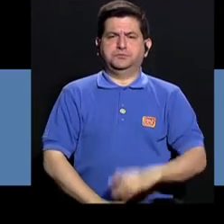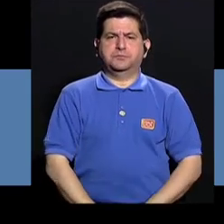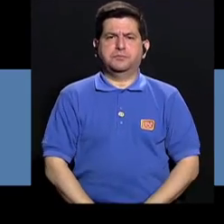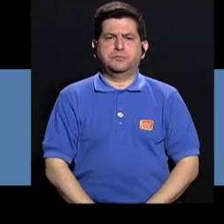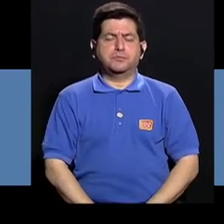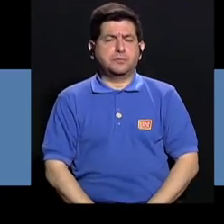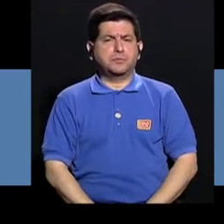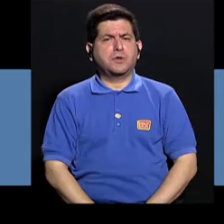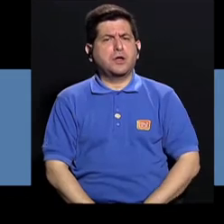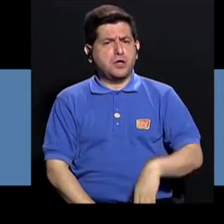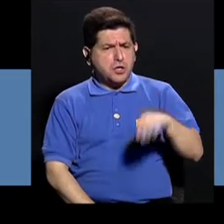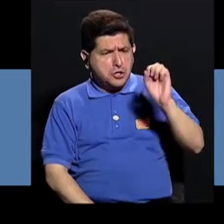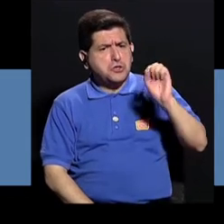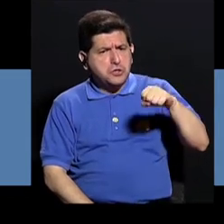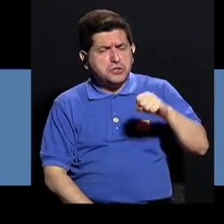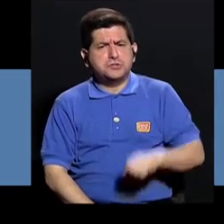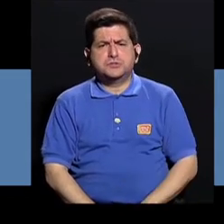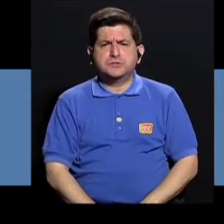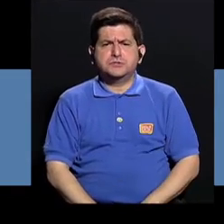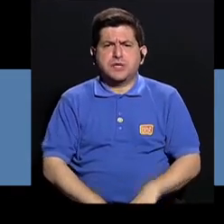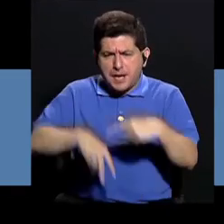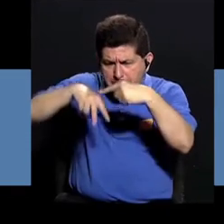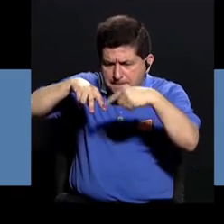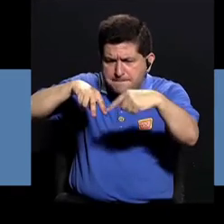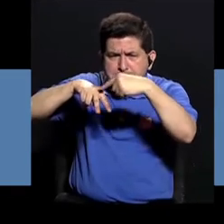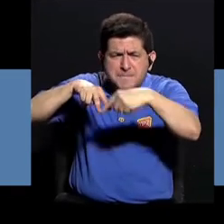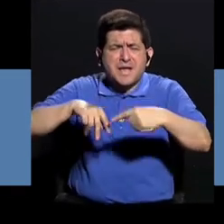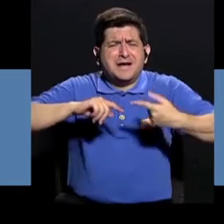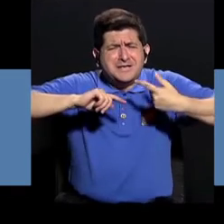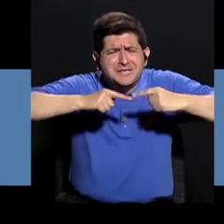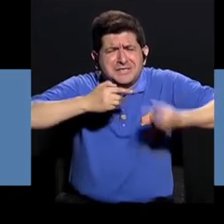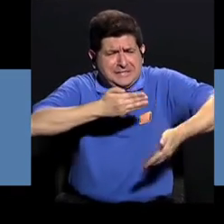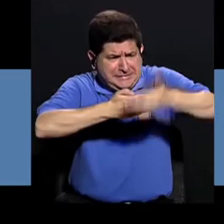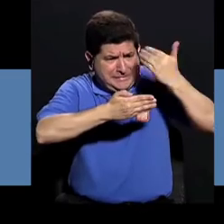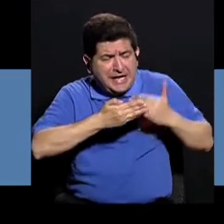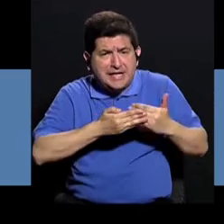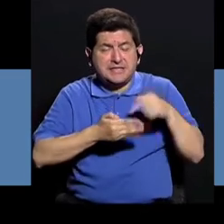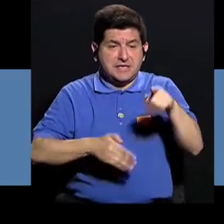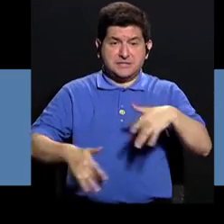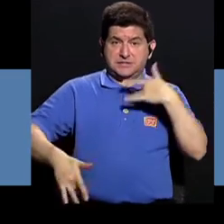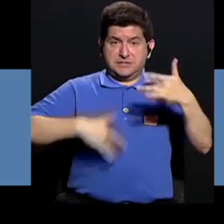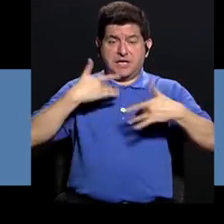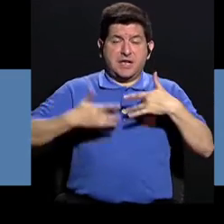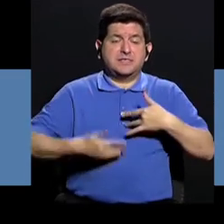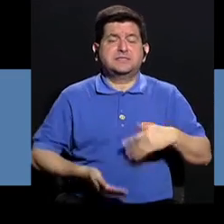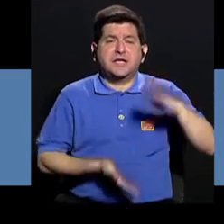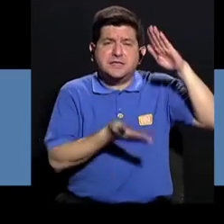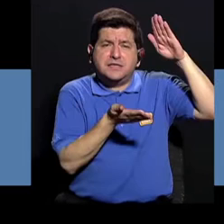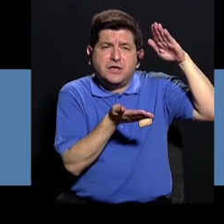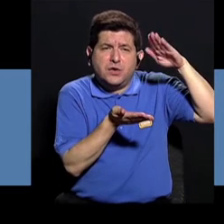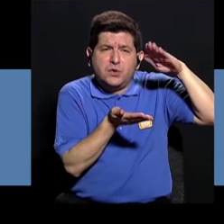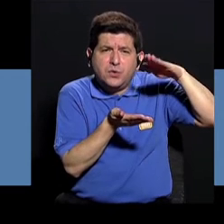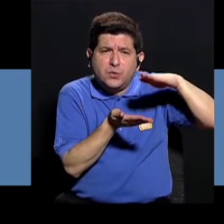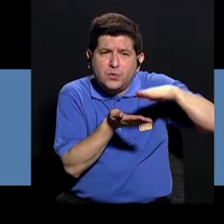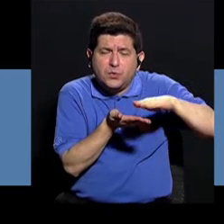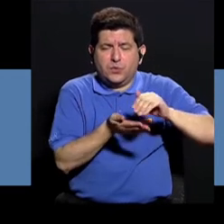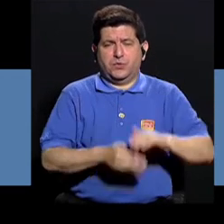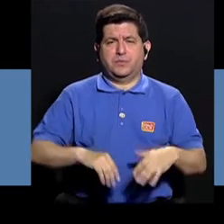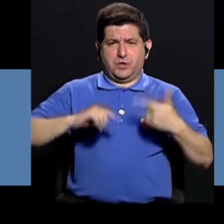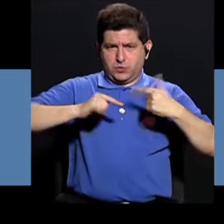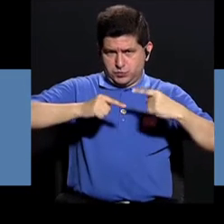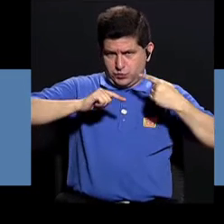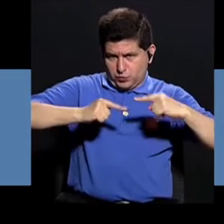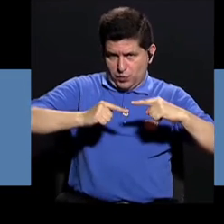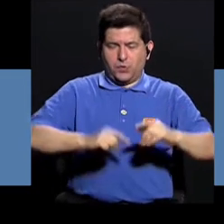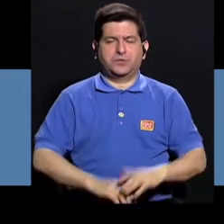y sí, ya las piernas que tenía, le daba mucho dolor. Entonces ya él siente como menos, o